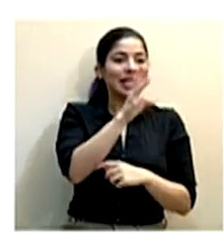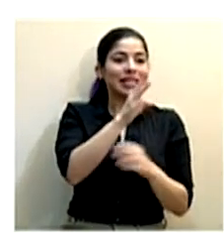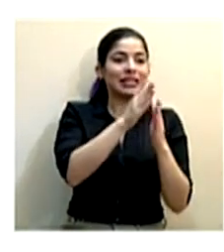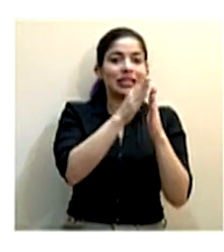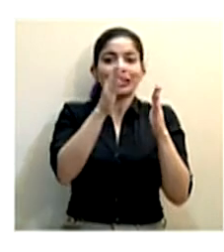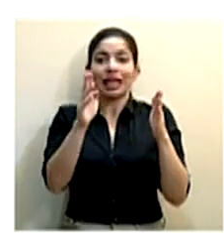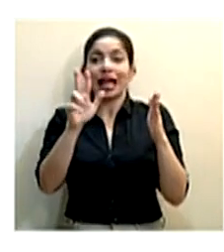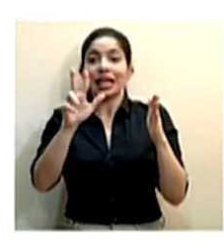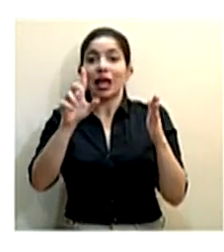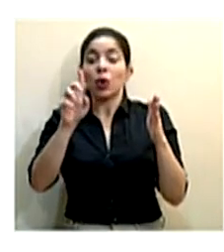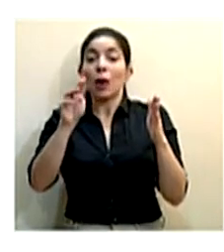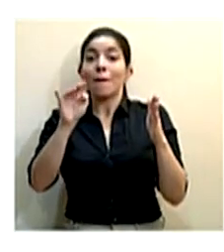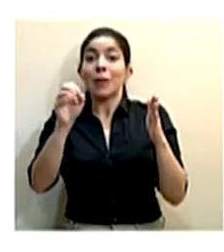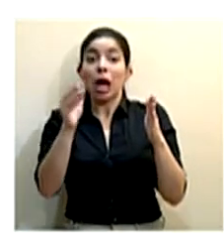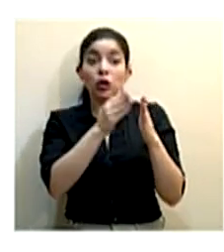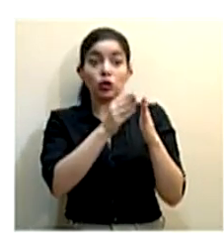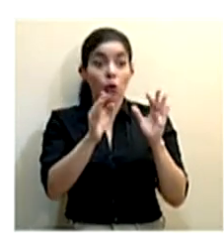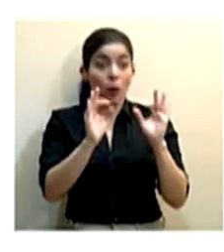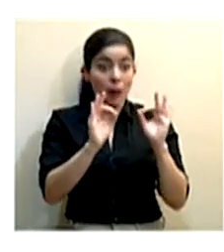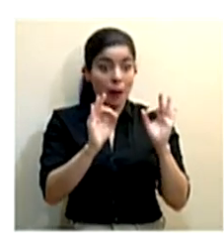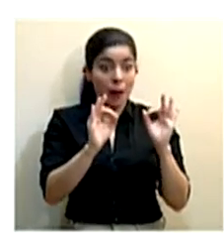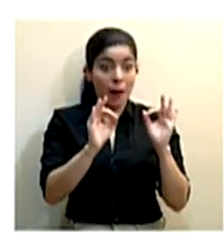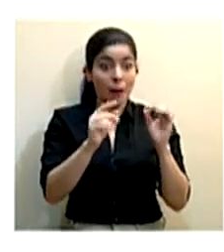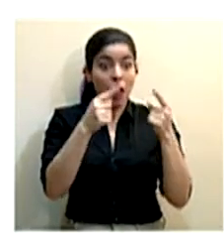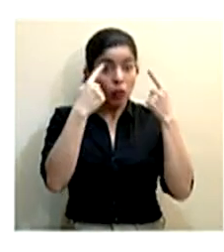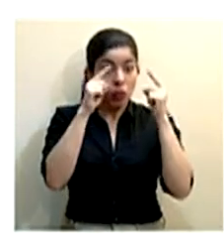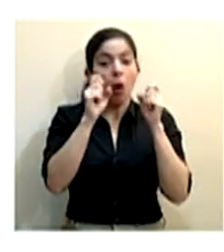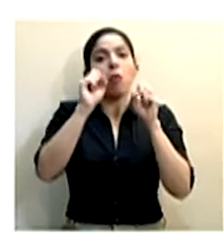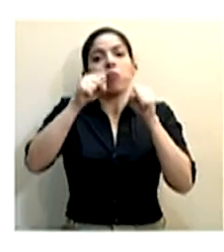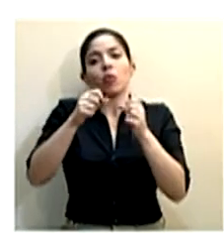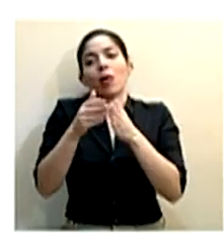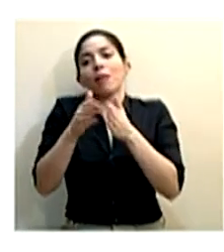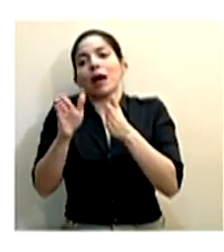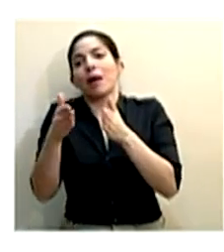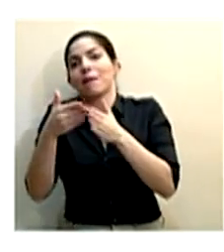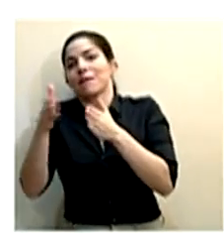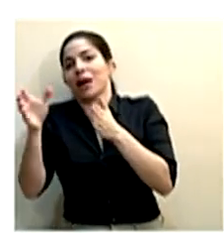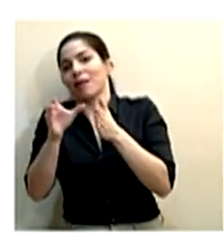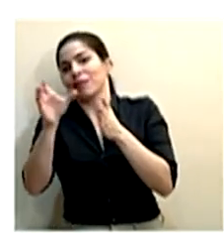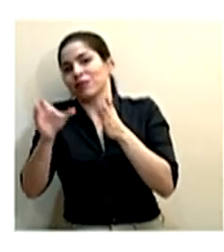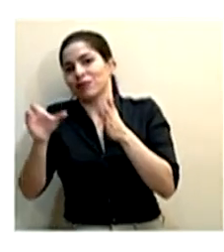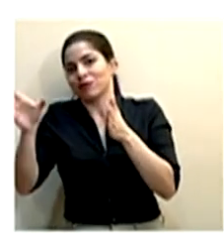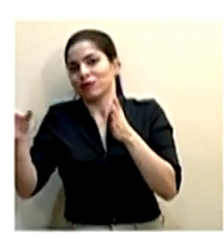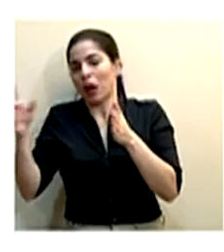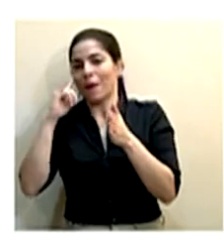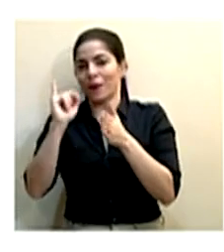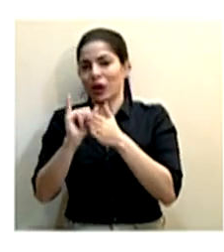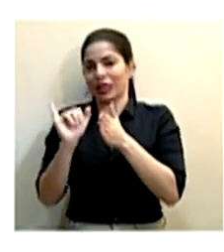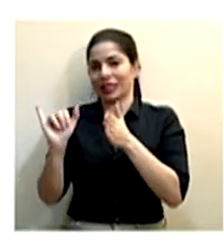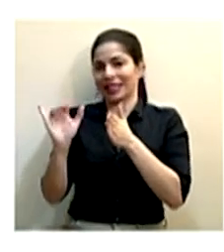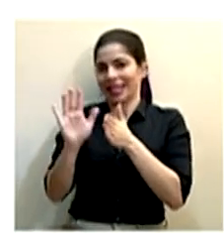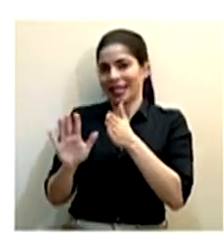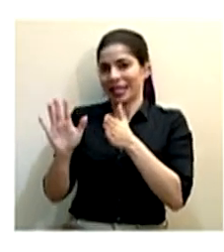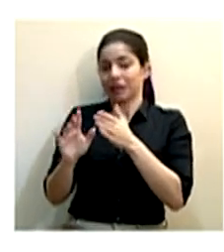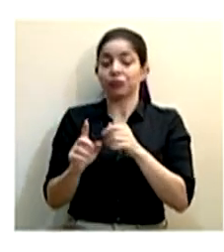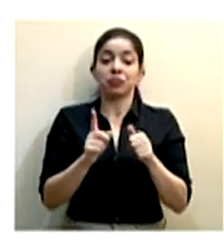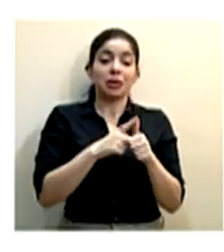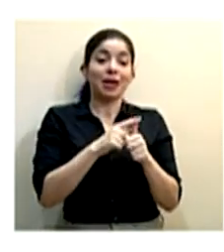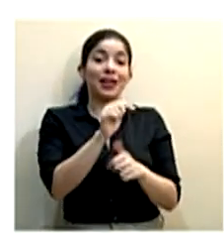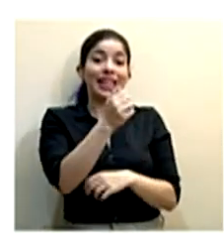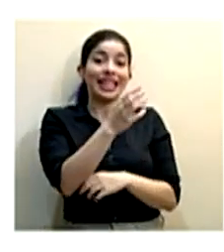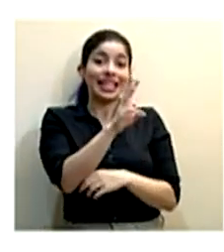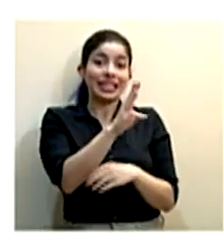de mayo para que los demás podamos ir avanzando. Entonces, vamos a empezar del 16